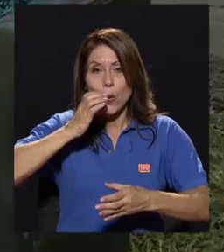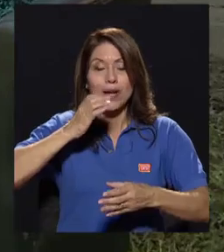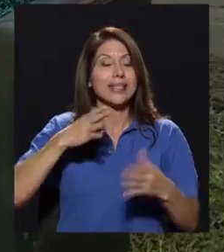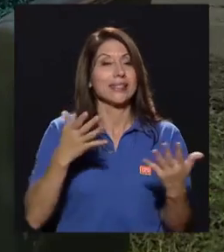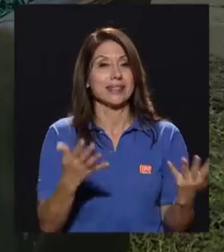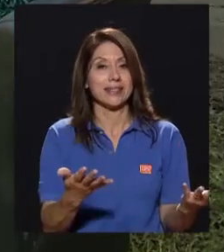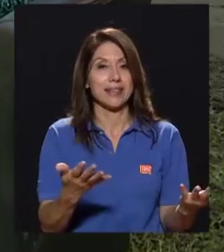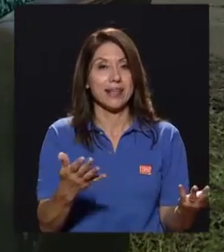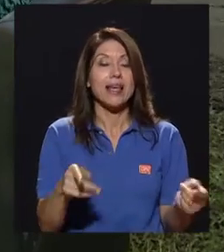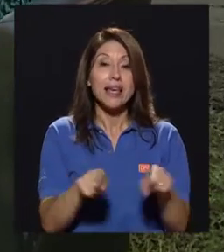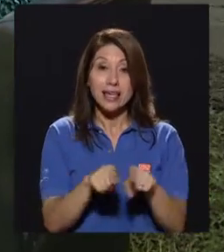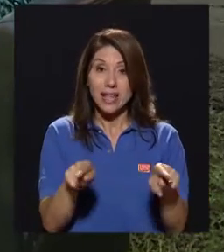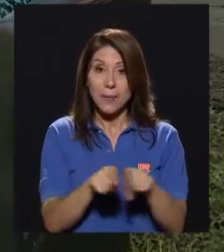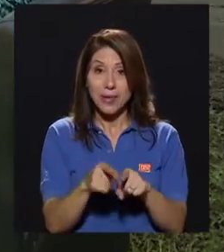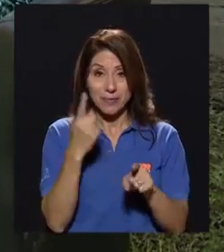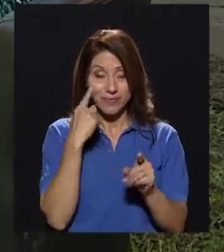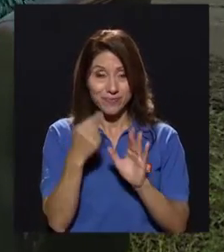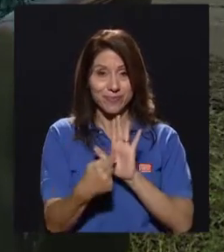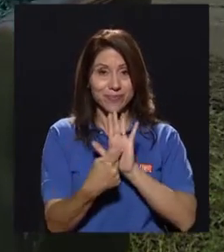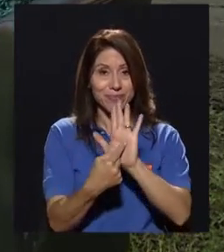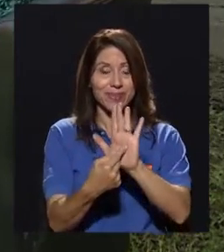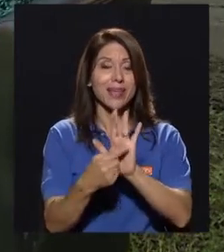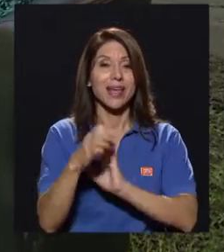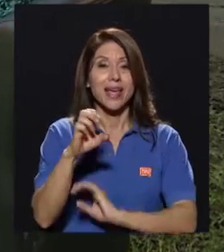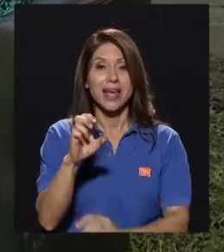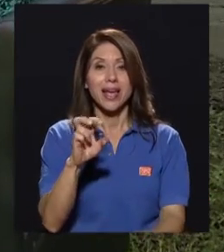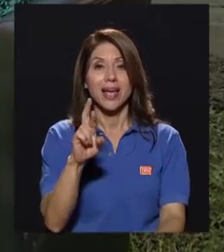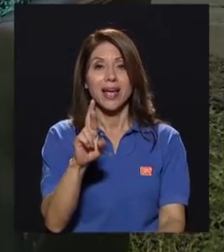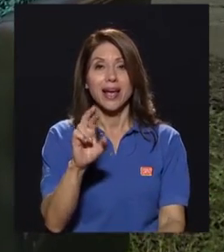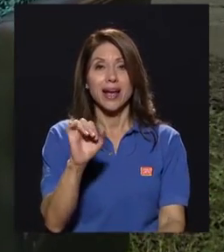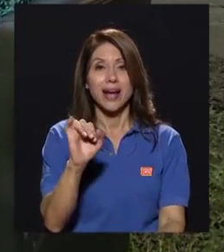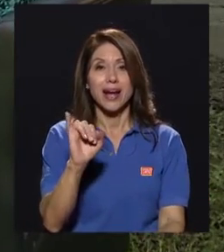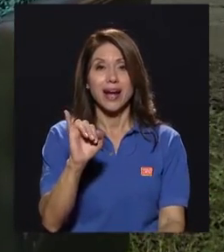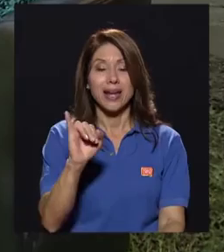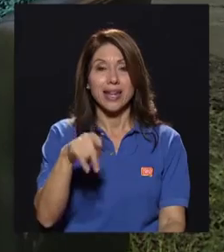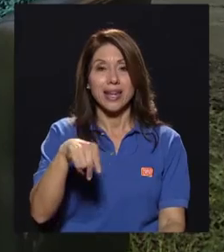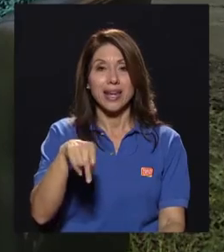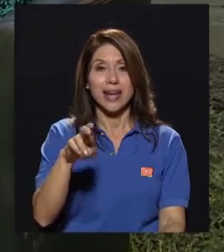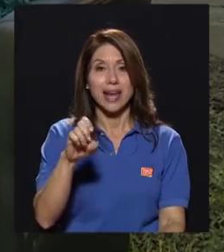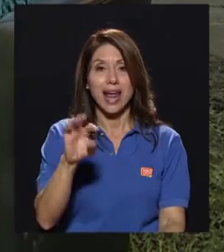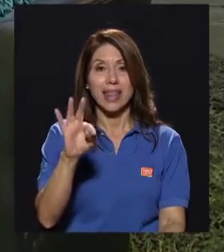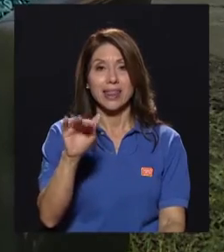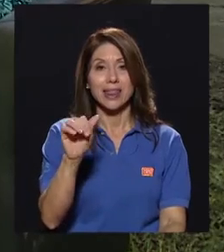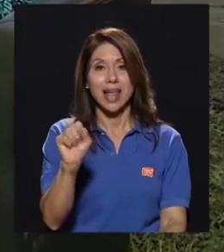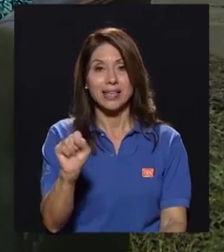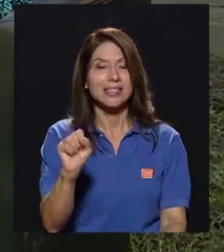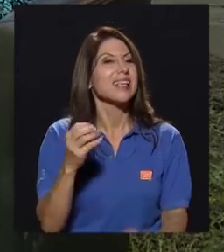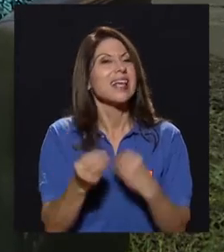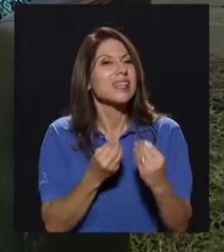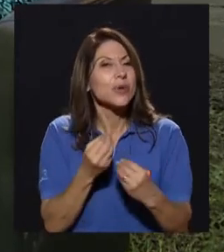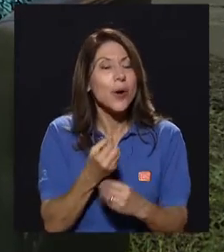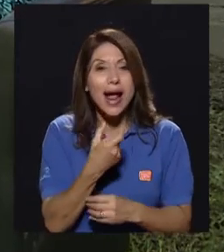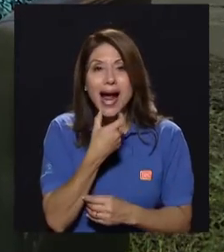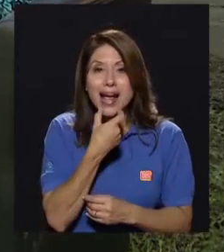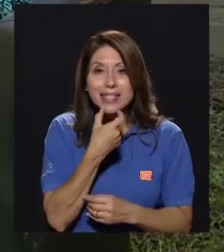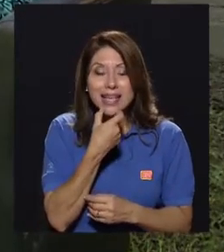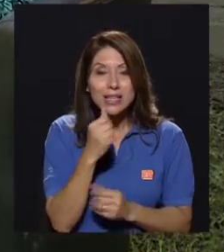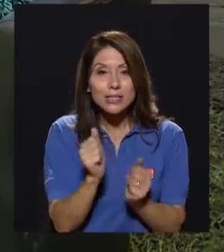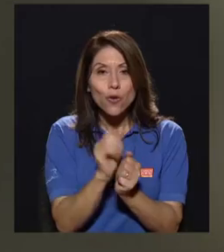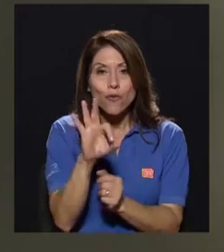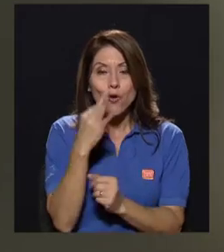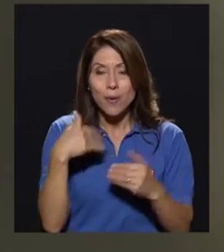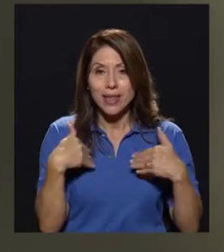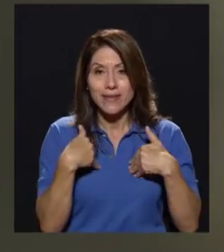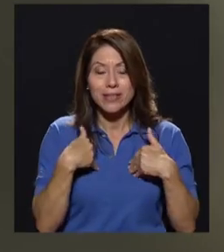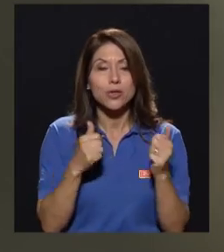salen este producto que son las criquetas. Criquetas son las galletas en forma de animalitos con sabor a